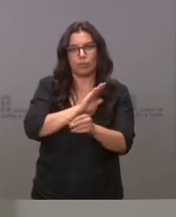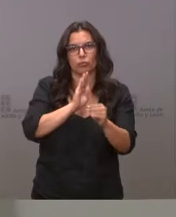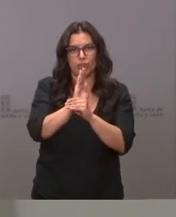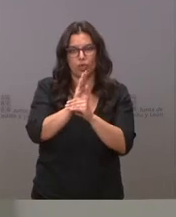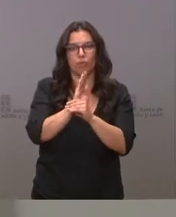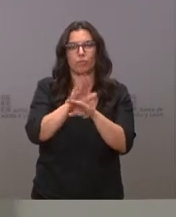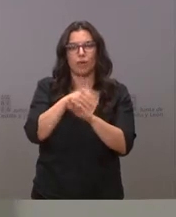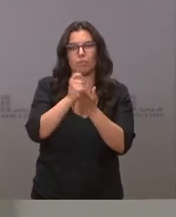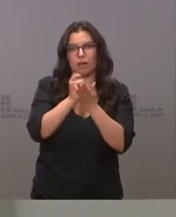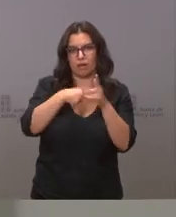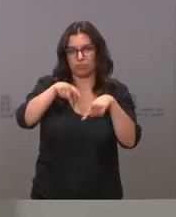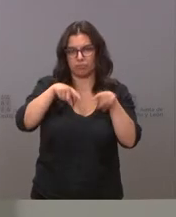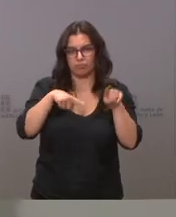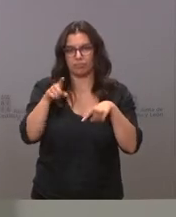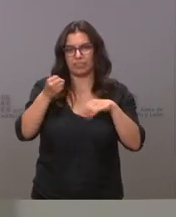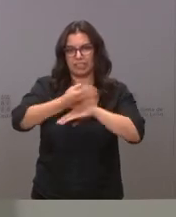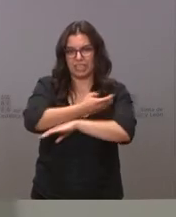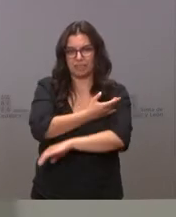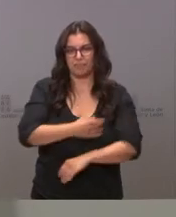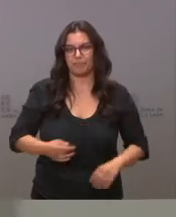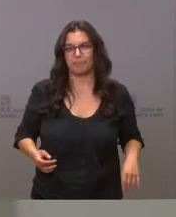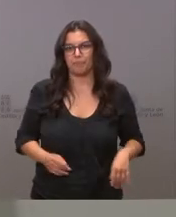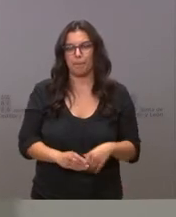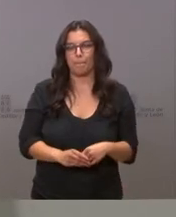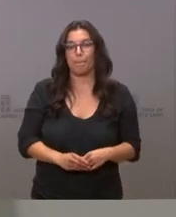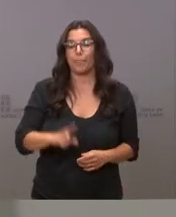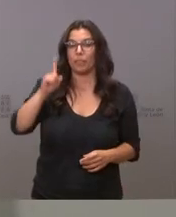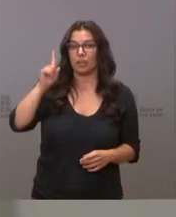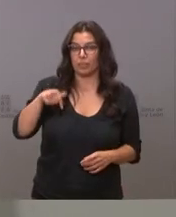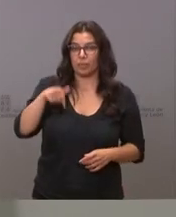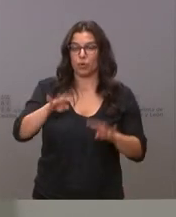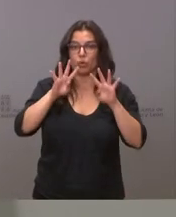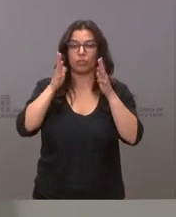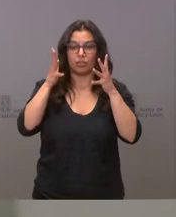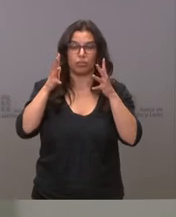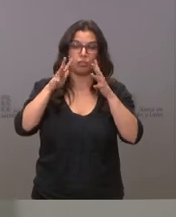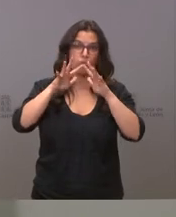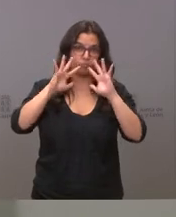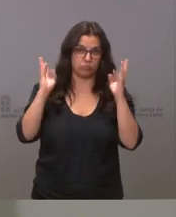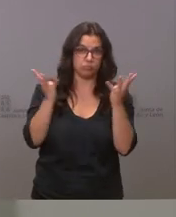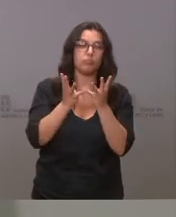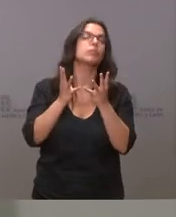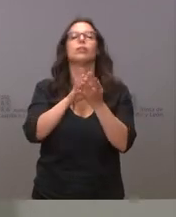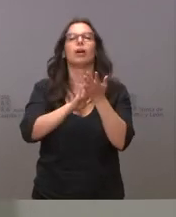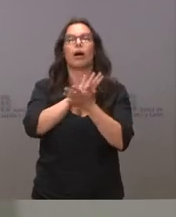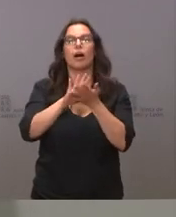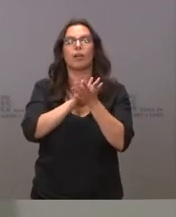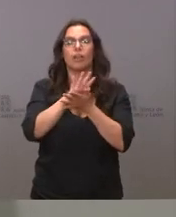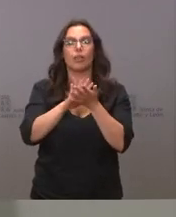esta cuestión. Se ha tratado también, en el transcurso